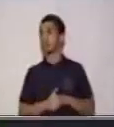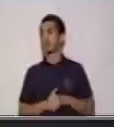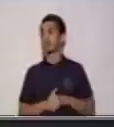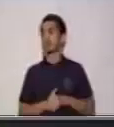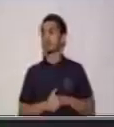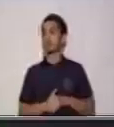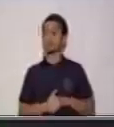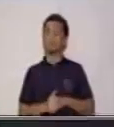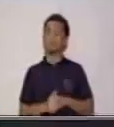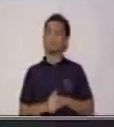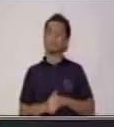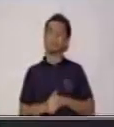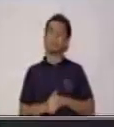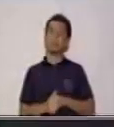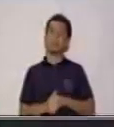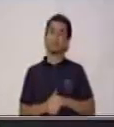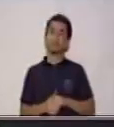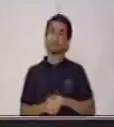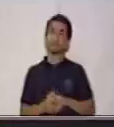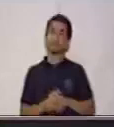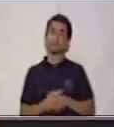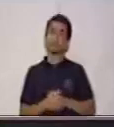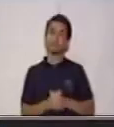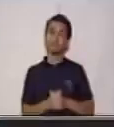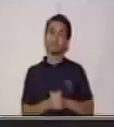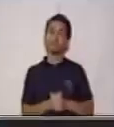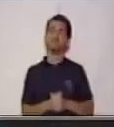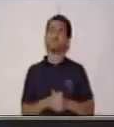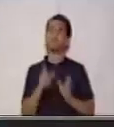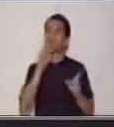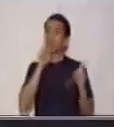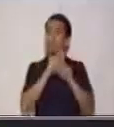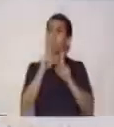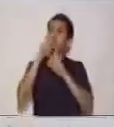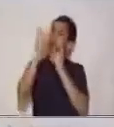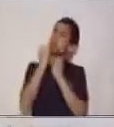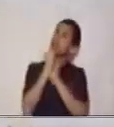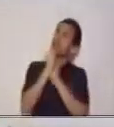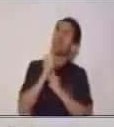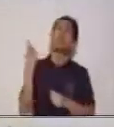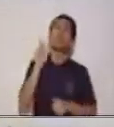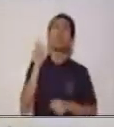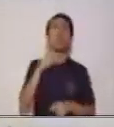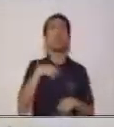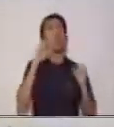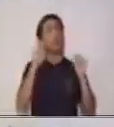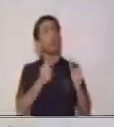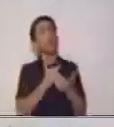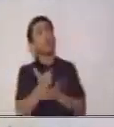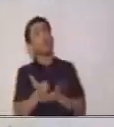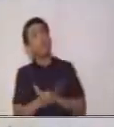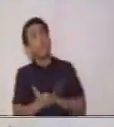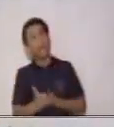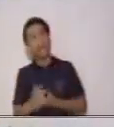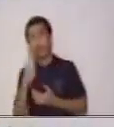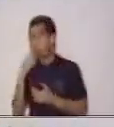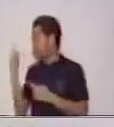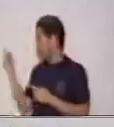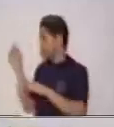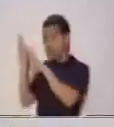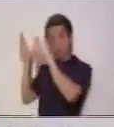es muy importante responder es, ¿dónde es posible conseguirlo? ¿En qué parte del anuncio